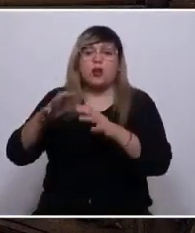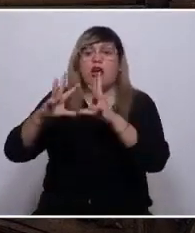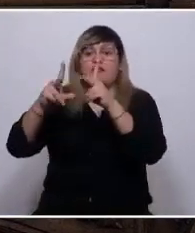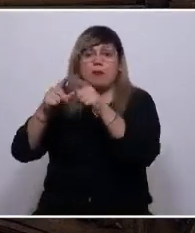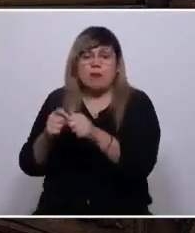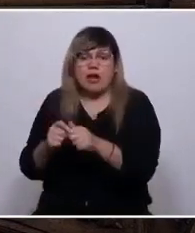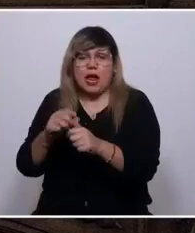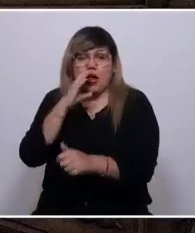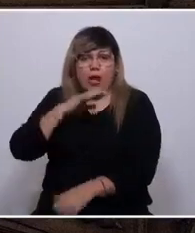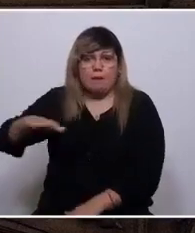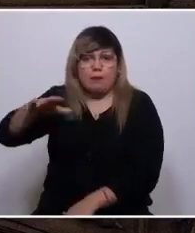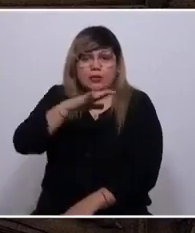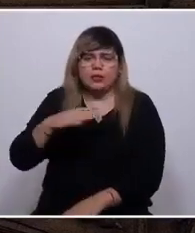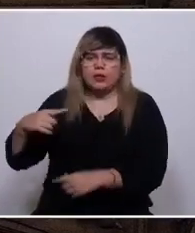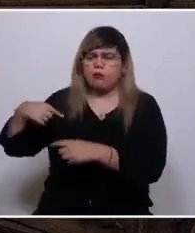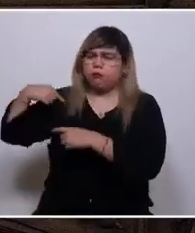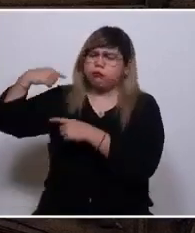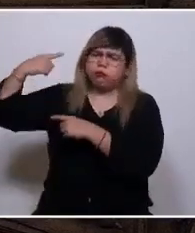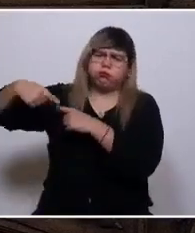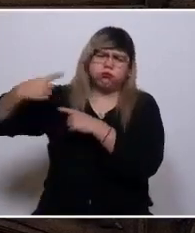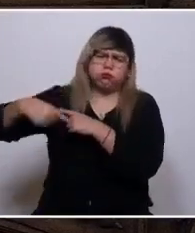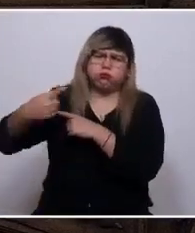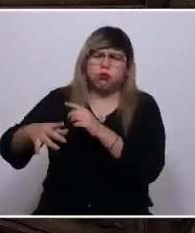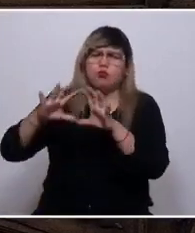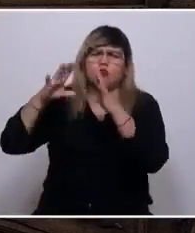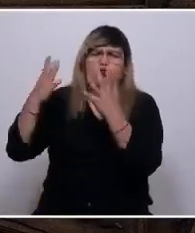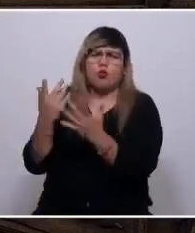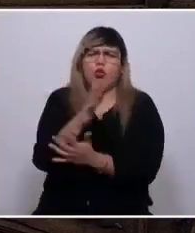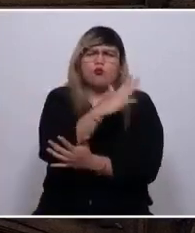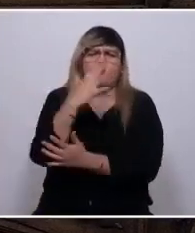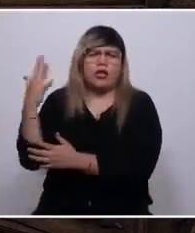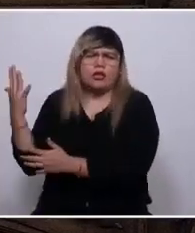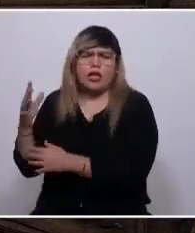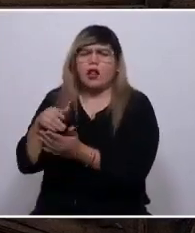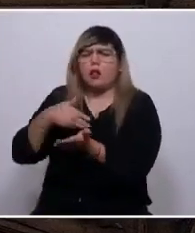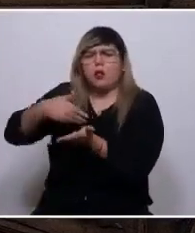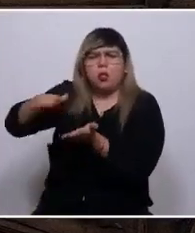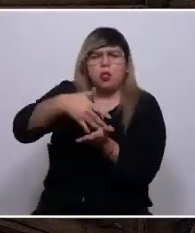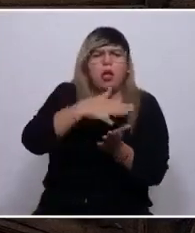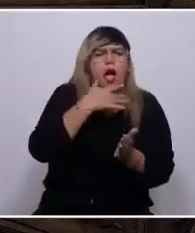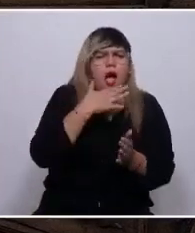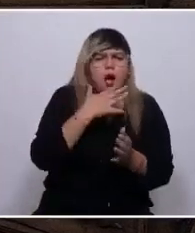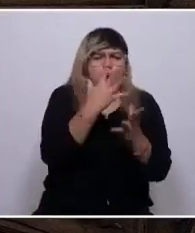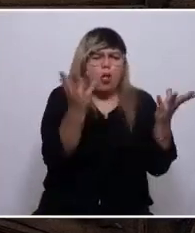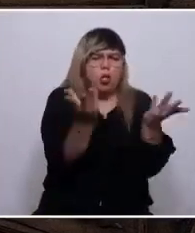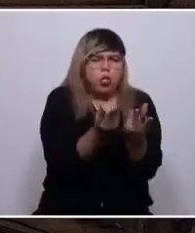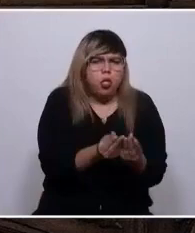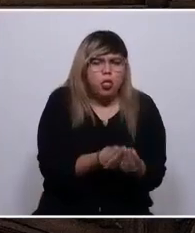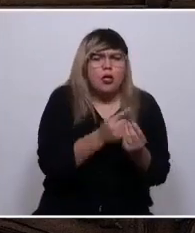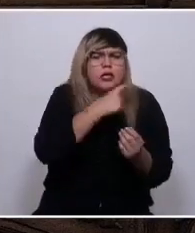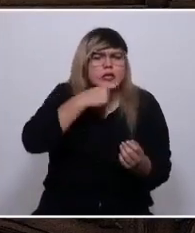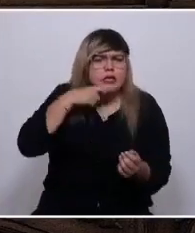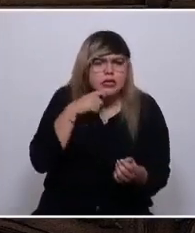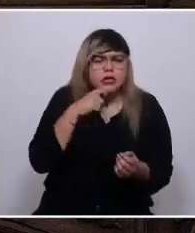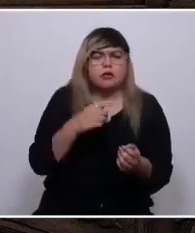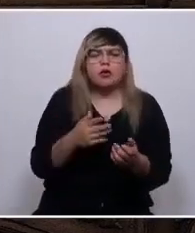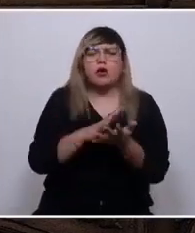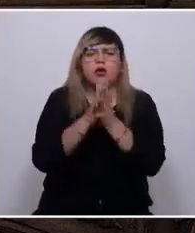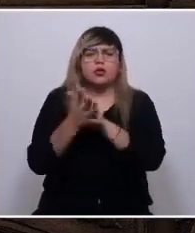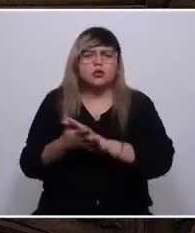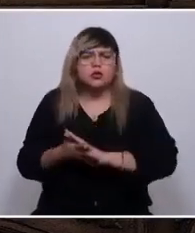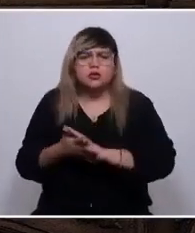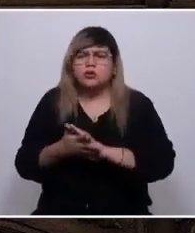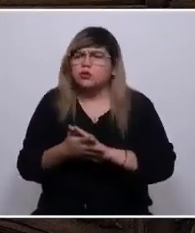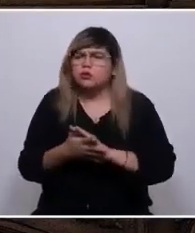optamos por subsidiar por décadas el negocio forestal a un par de empresas a costa del despojo del agua y de la tierra de comunidades ancestrales a través del decreto ley 701 del año